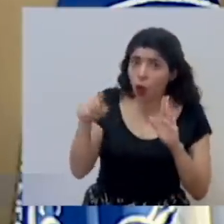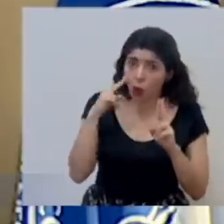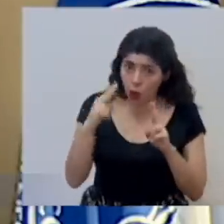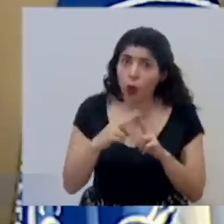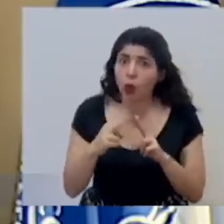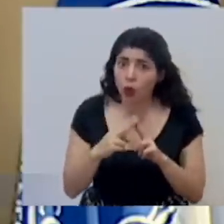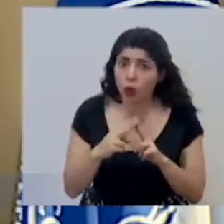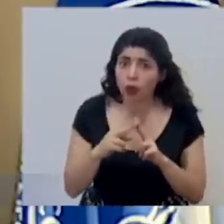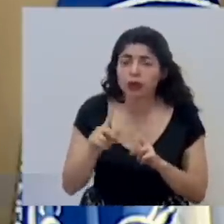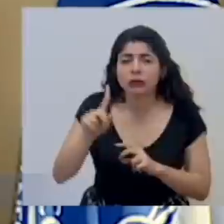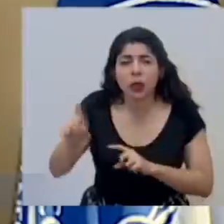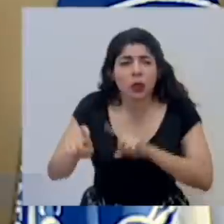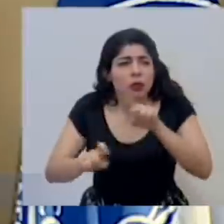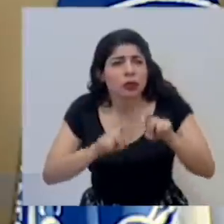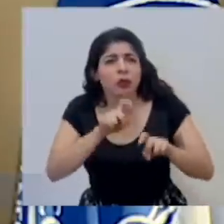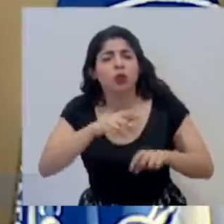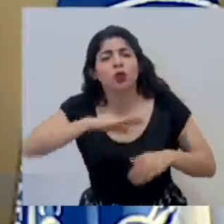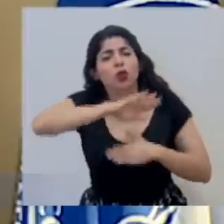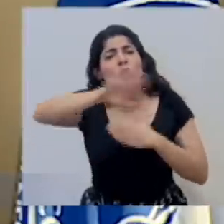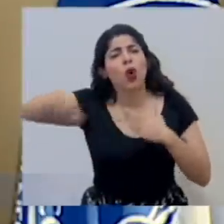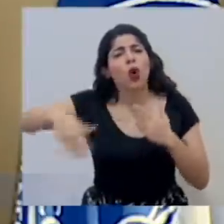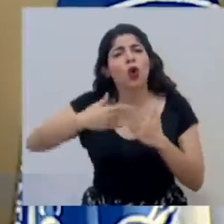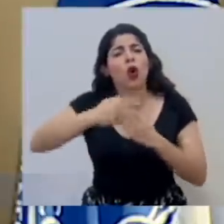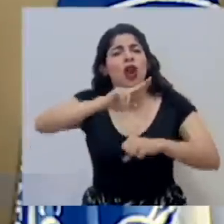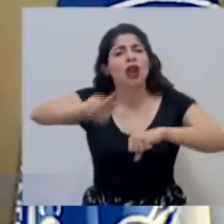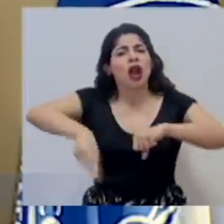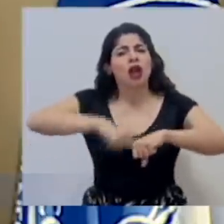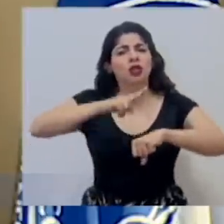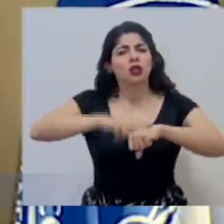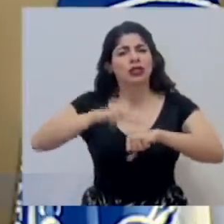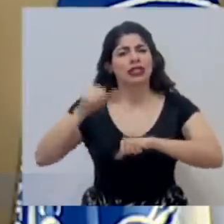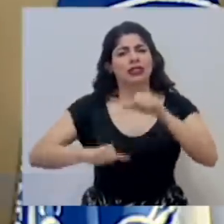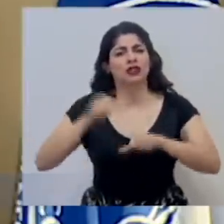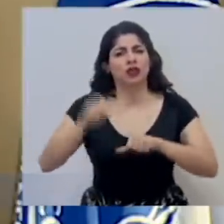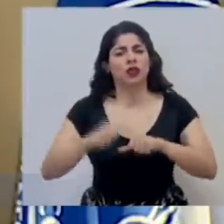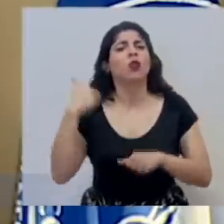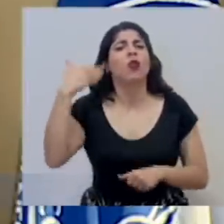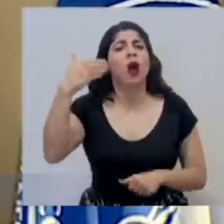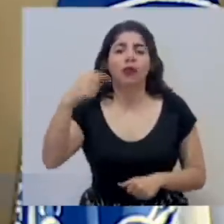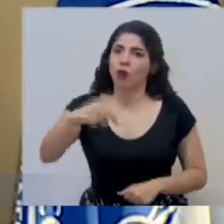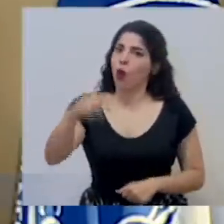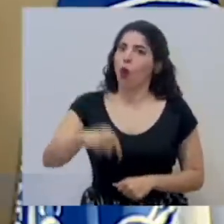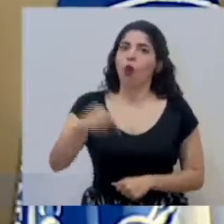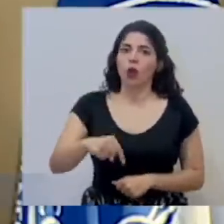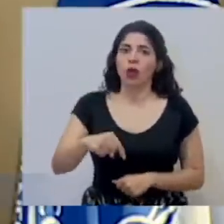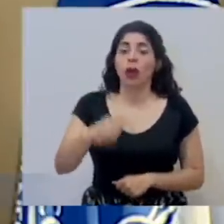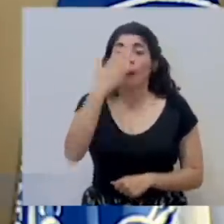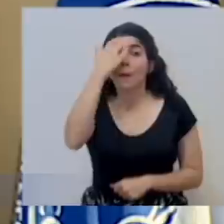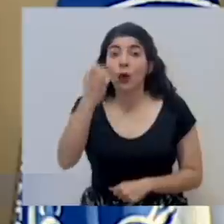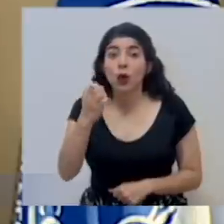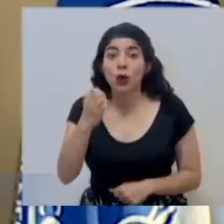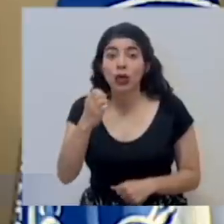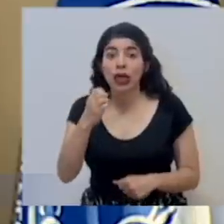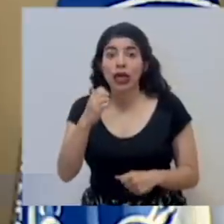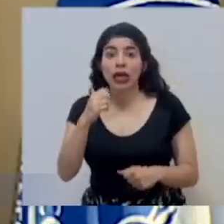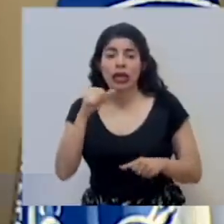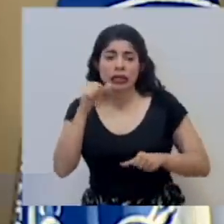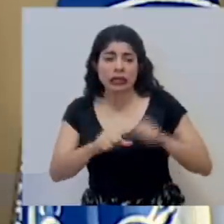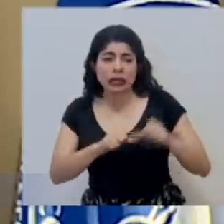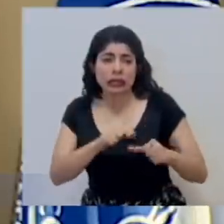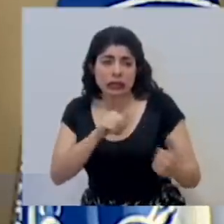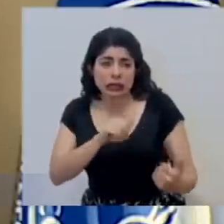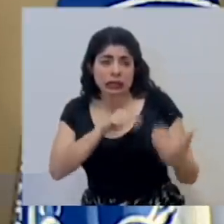medidas. Tenemos que hacer ese gran esfuerzo nacional hoy, porque la batalla